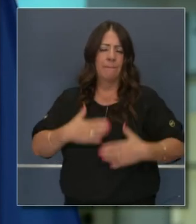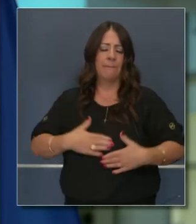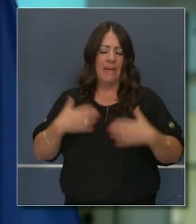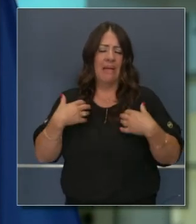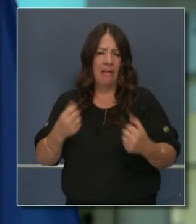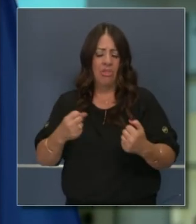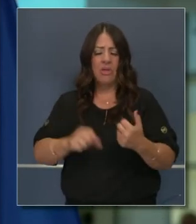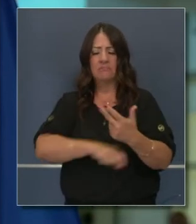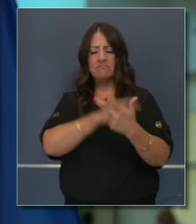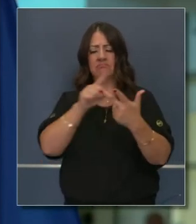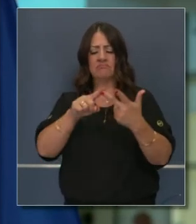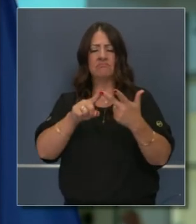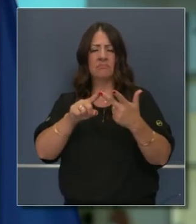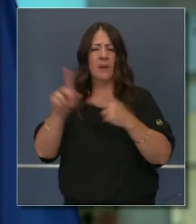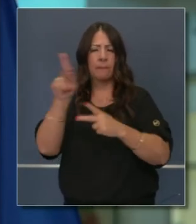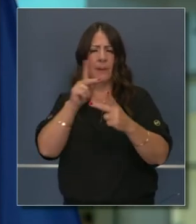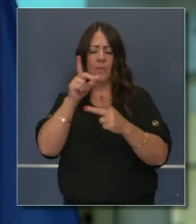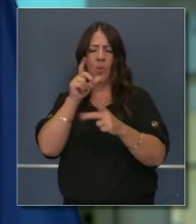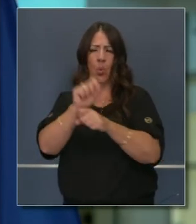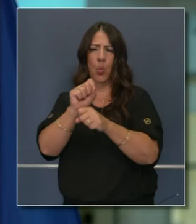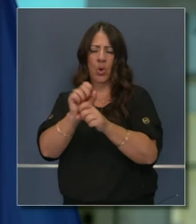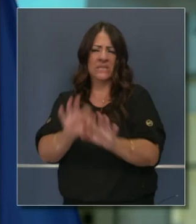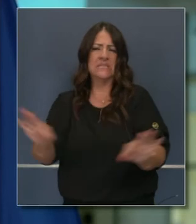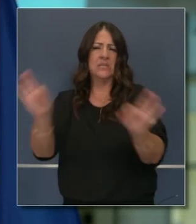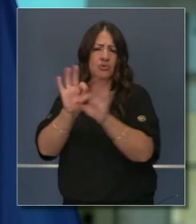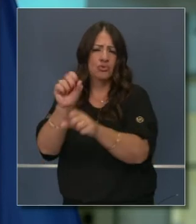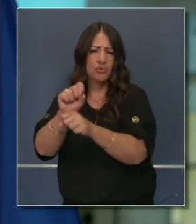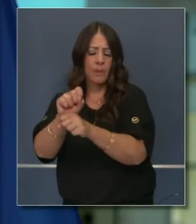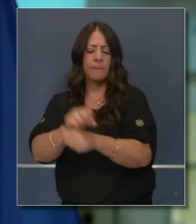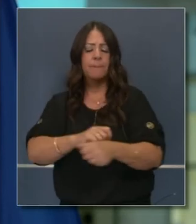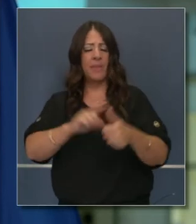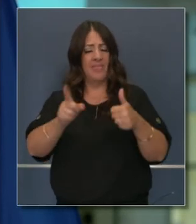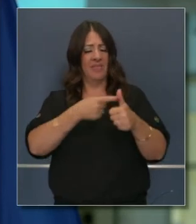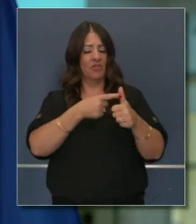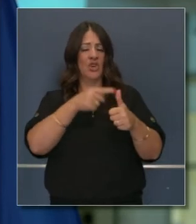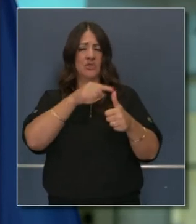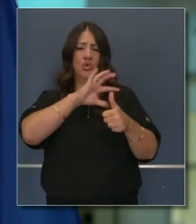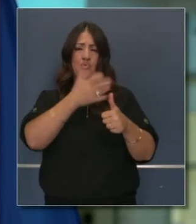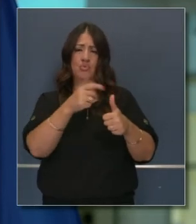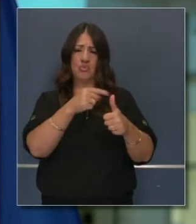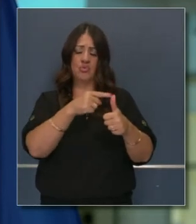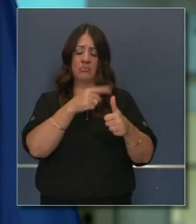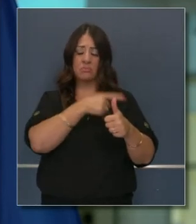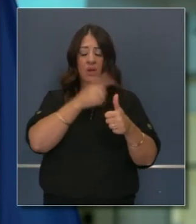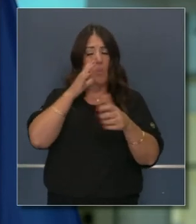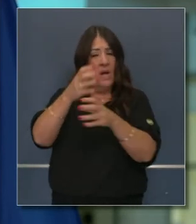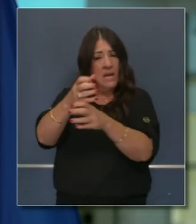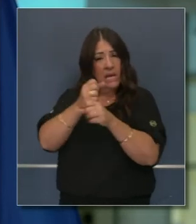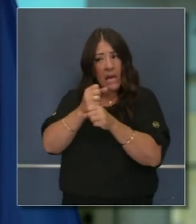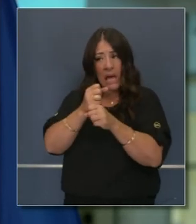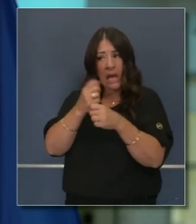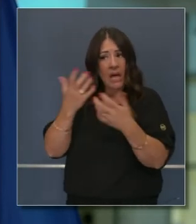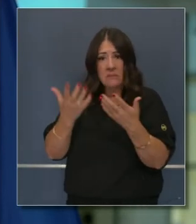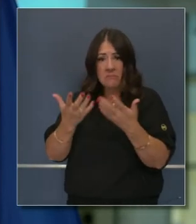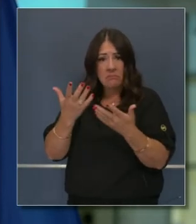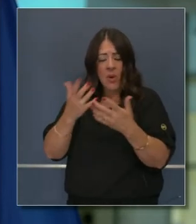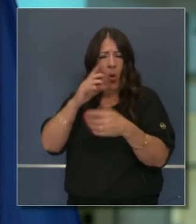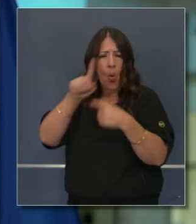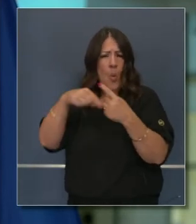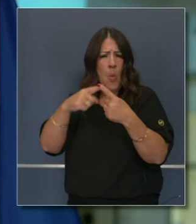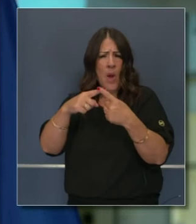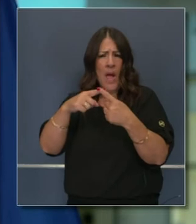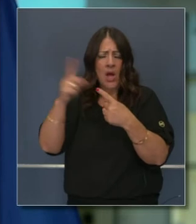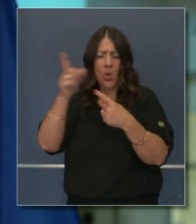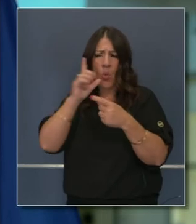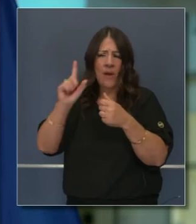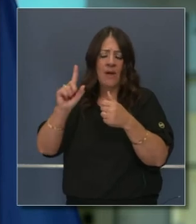trabajadores esenciales. Para aquellos que están en sesión B de la fase 1, ¿deben de ellos esperar esta vacuna